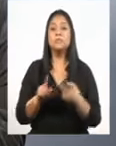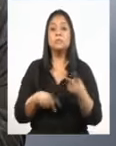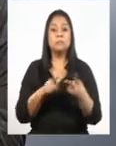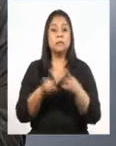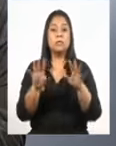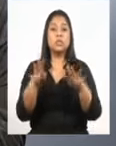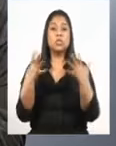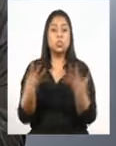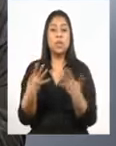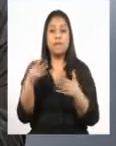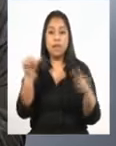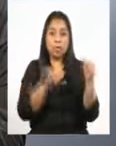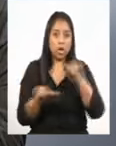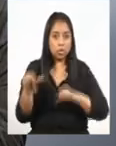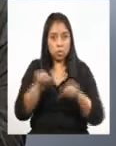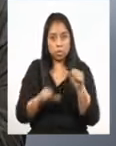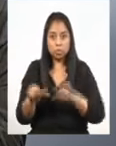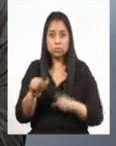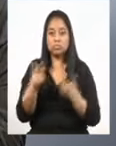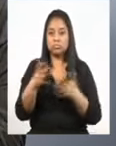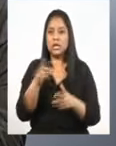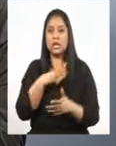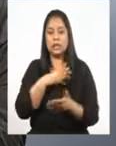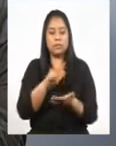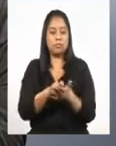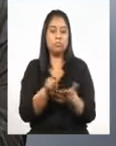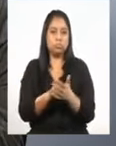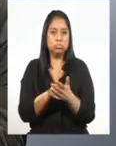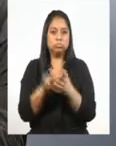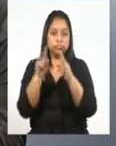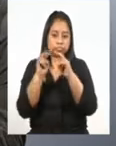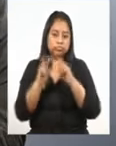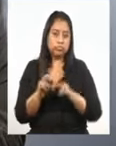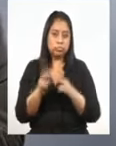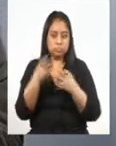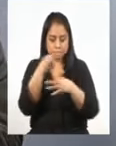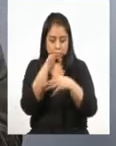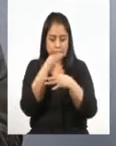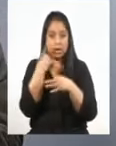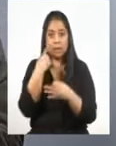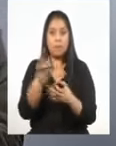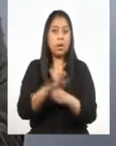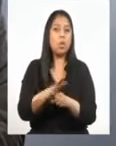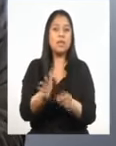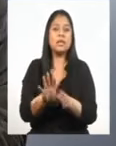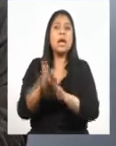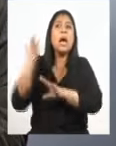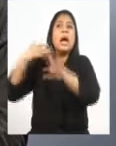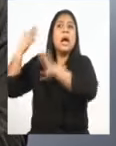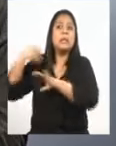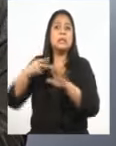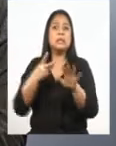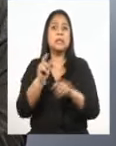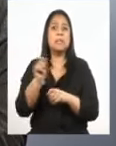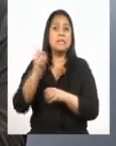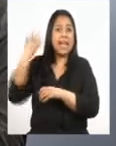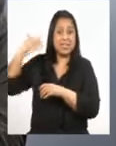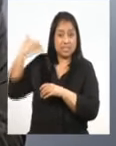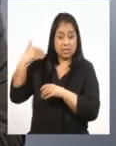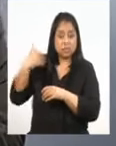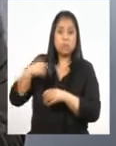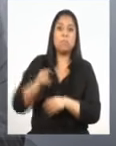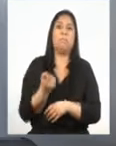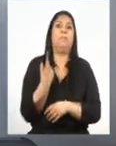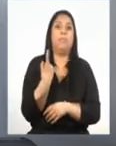laboratorios que procesan muestras de sangre COVID-19 cuando hace siete meses, a duras penas, había